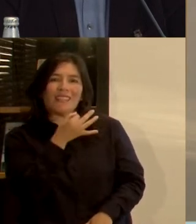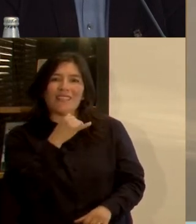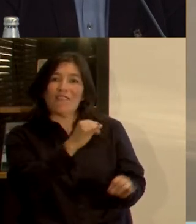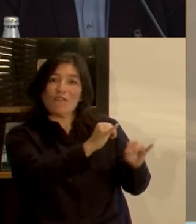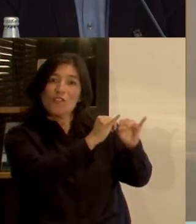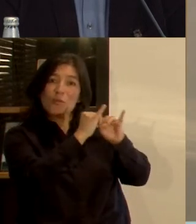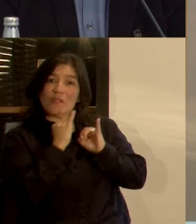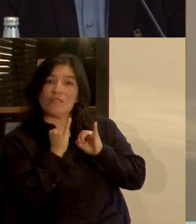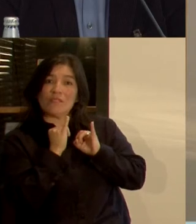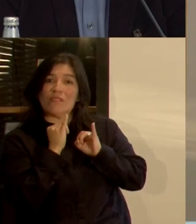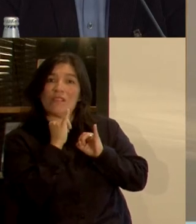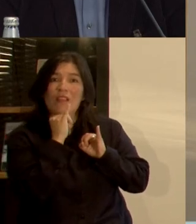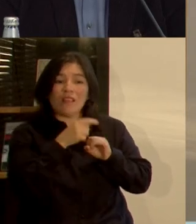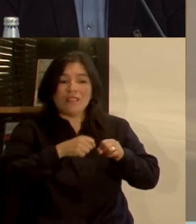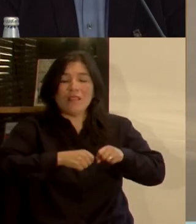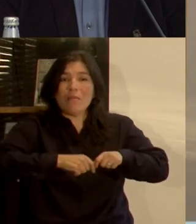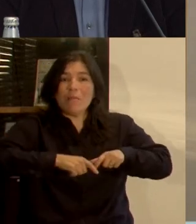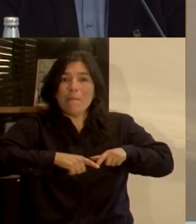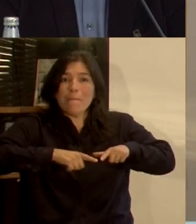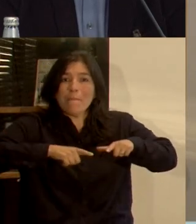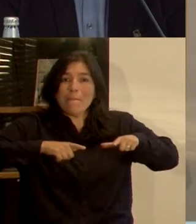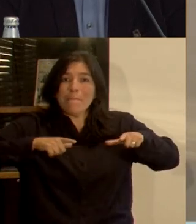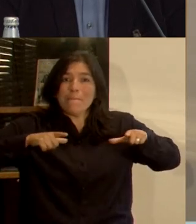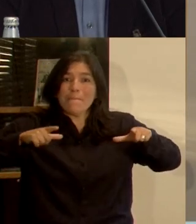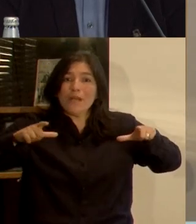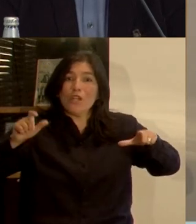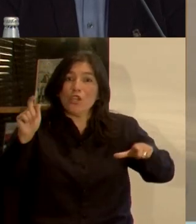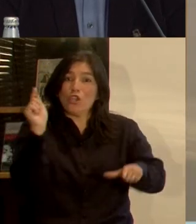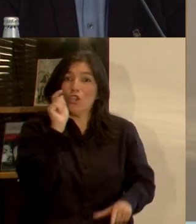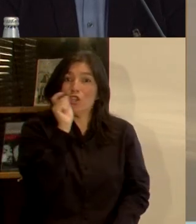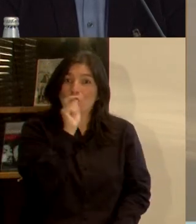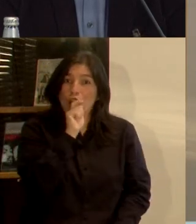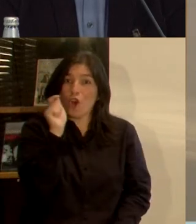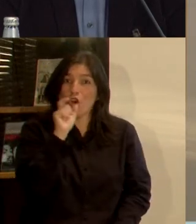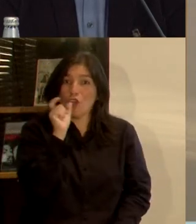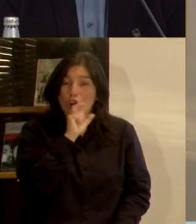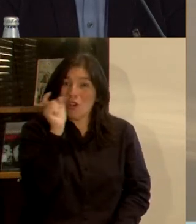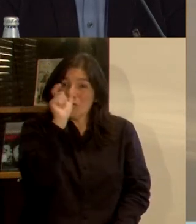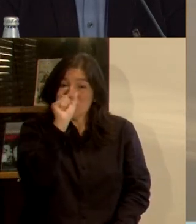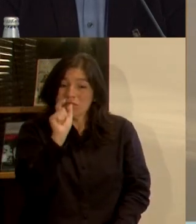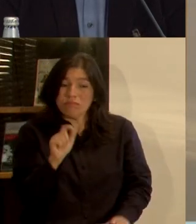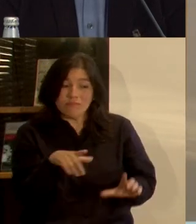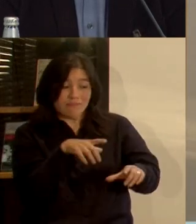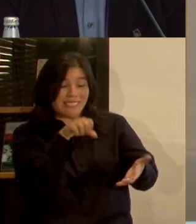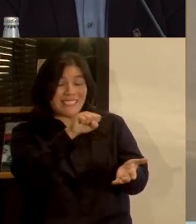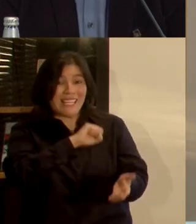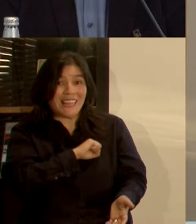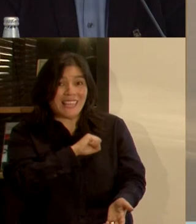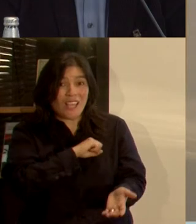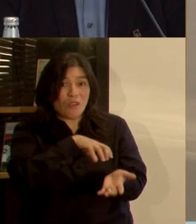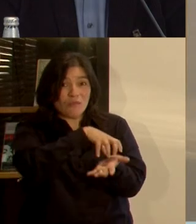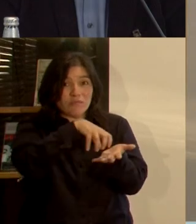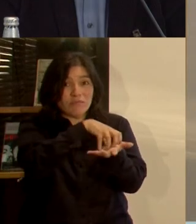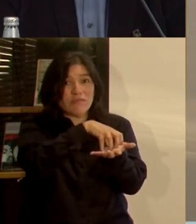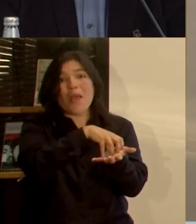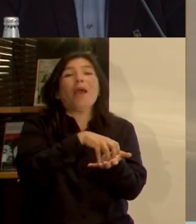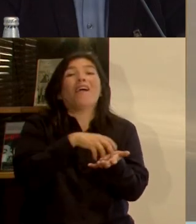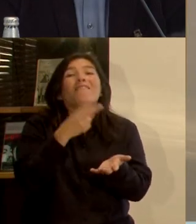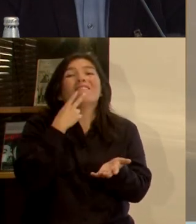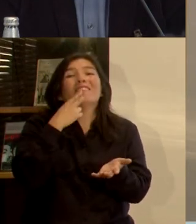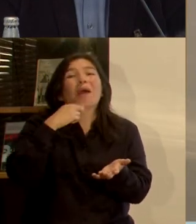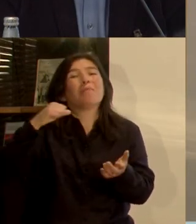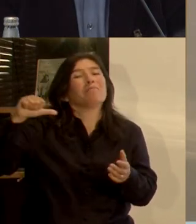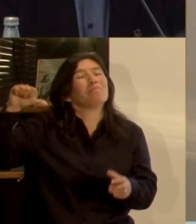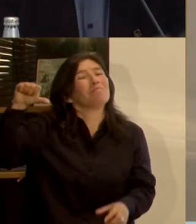roja dice que ha ido aumentando casi al 50% la cantidad de comunas del Gran Santiago que empeoran su calidad de vida.